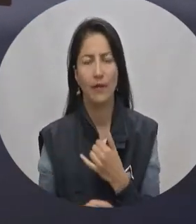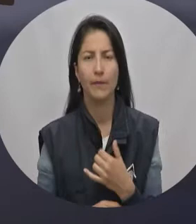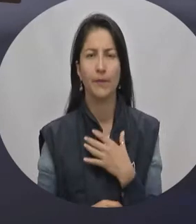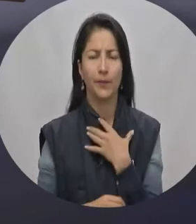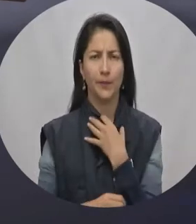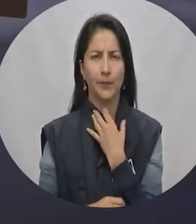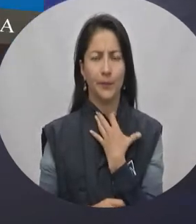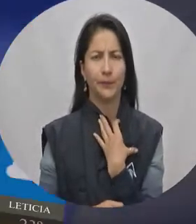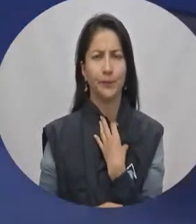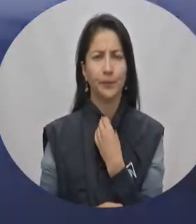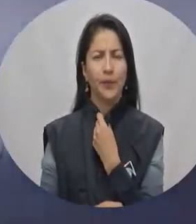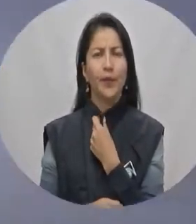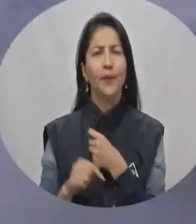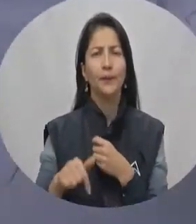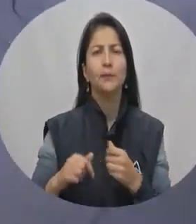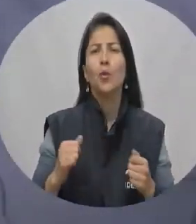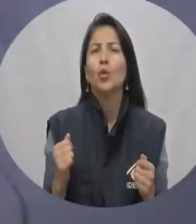y Guaviare.